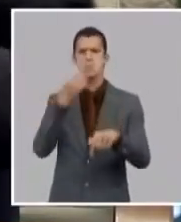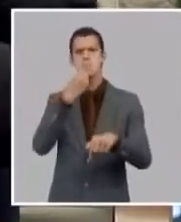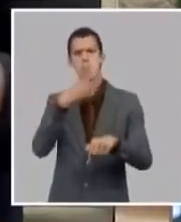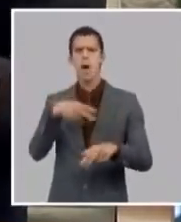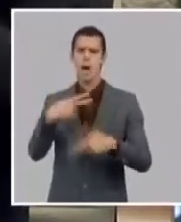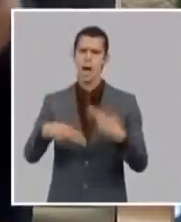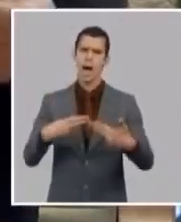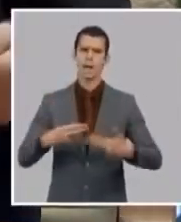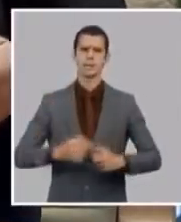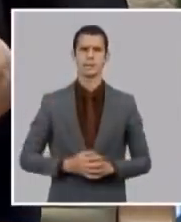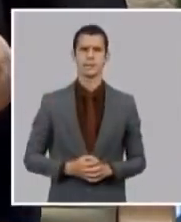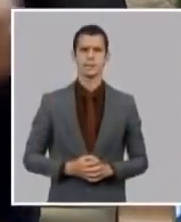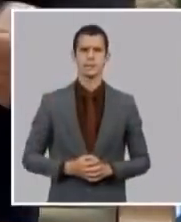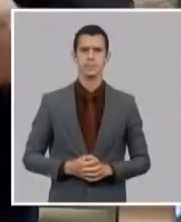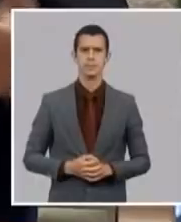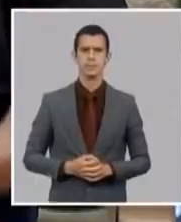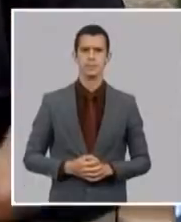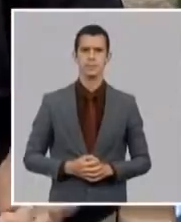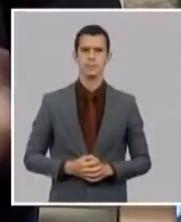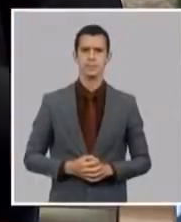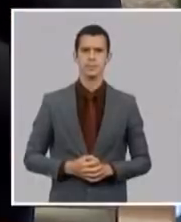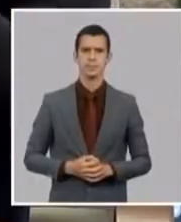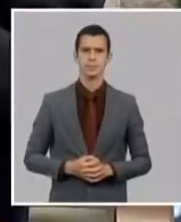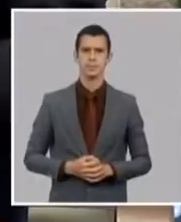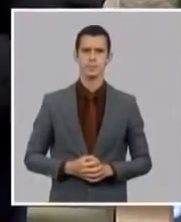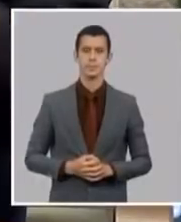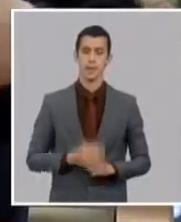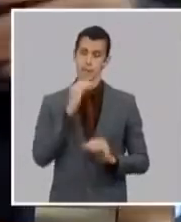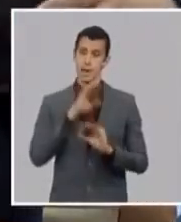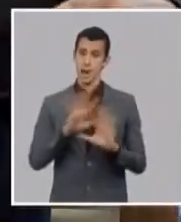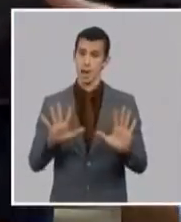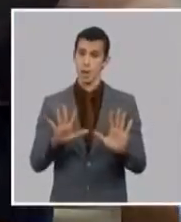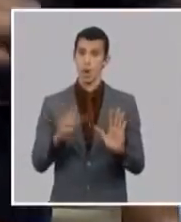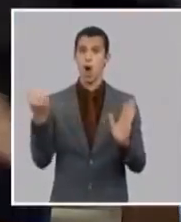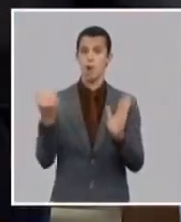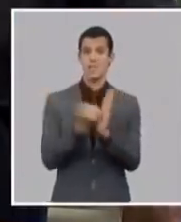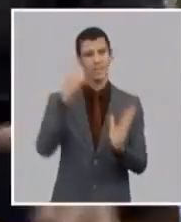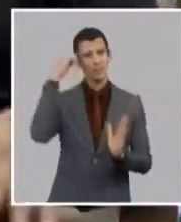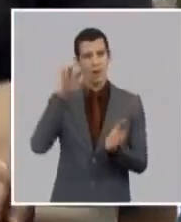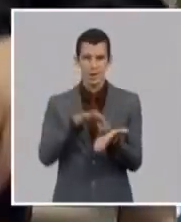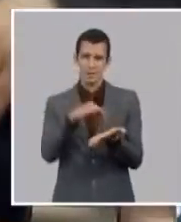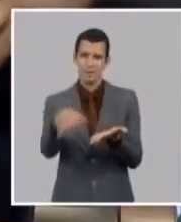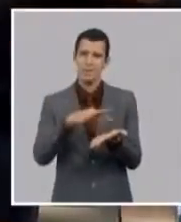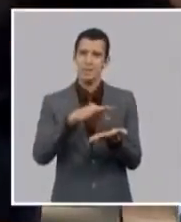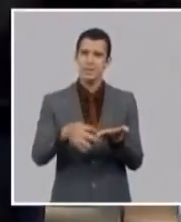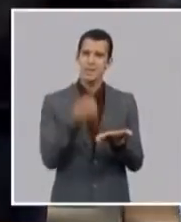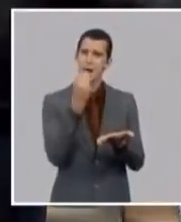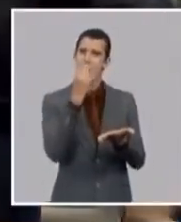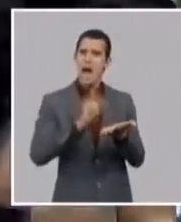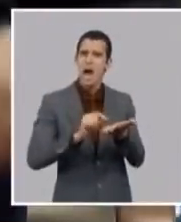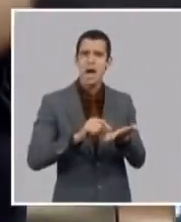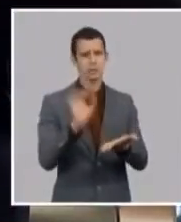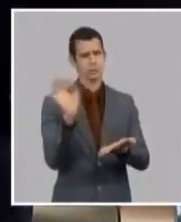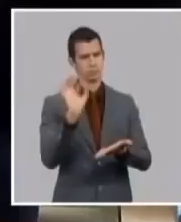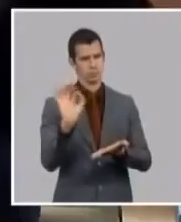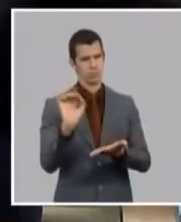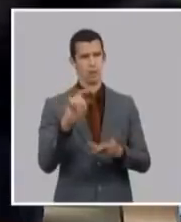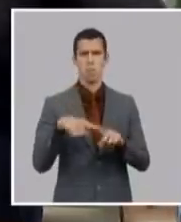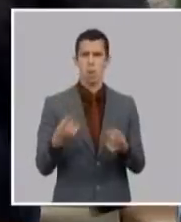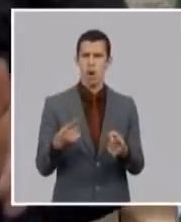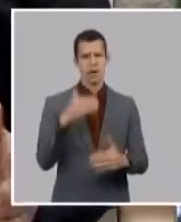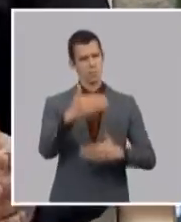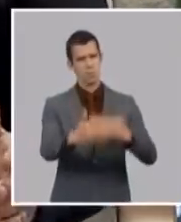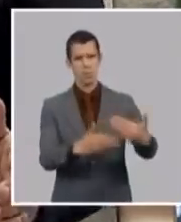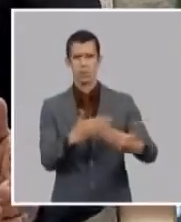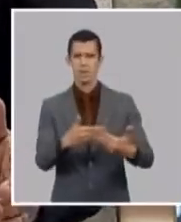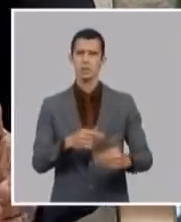no le daremos la libreta oficial porque esto es un proceso que va combinado con la residencia con